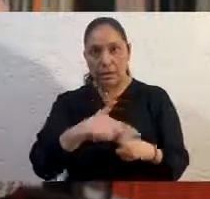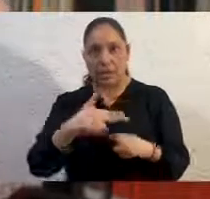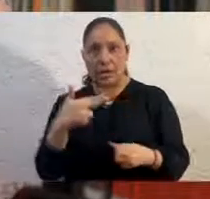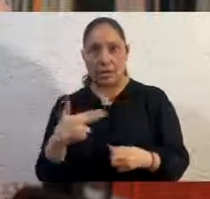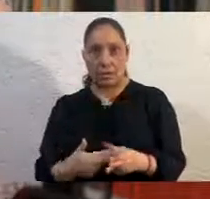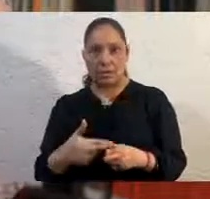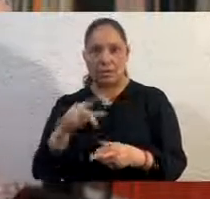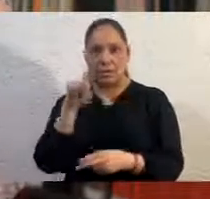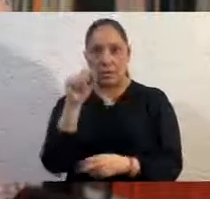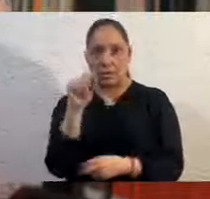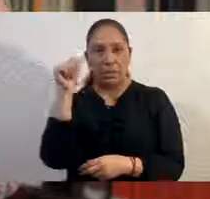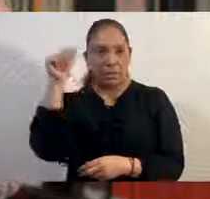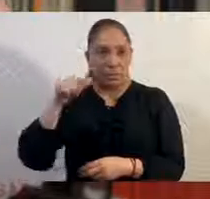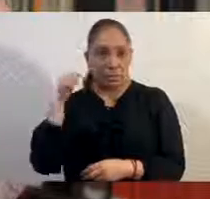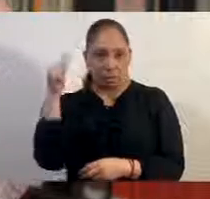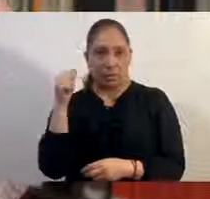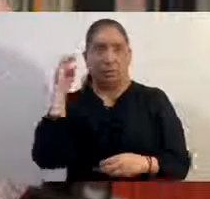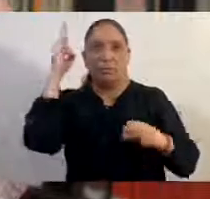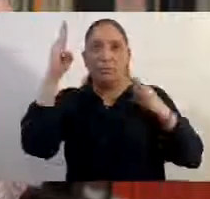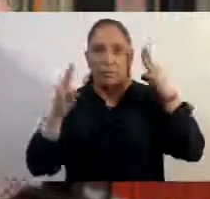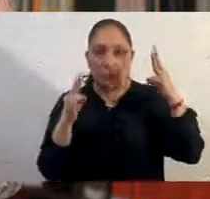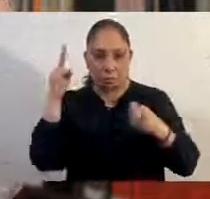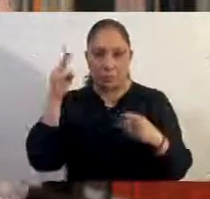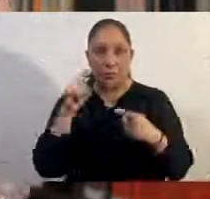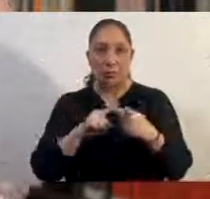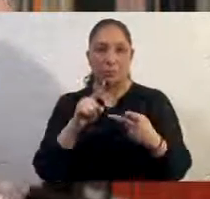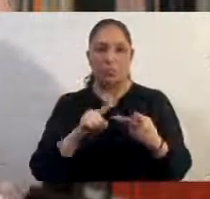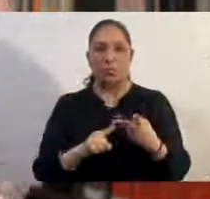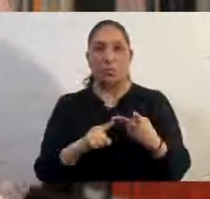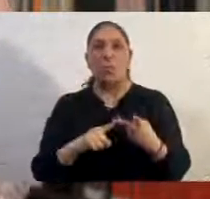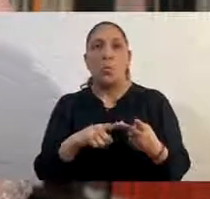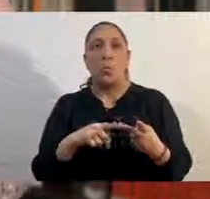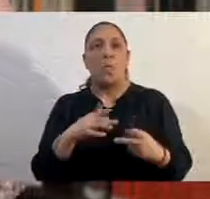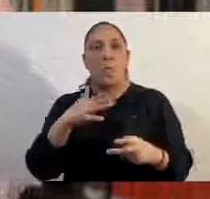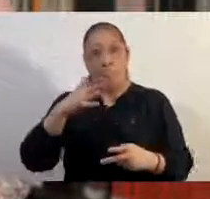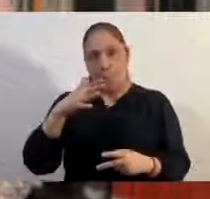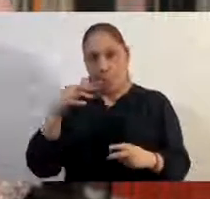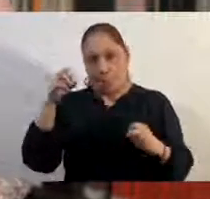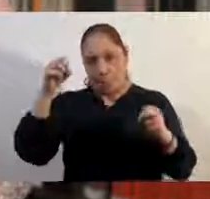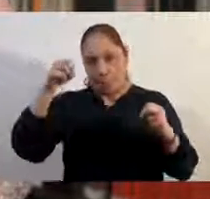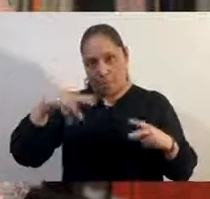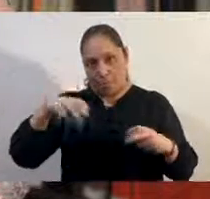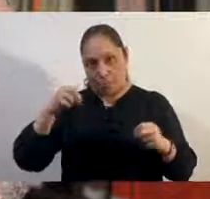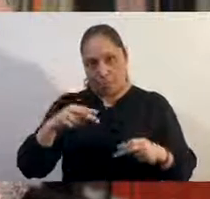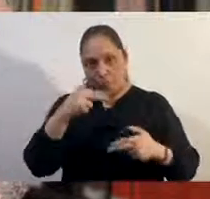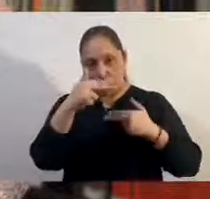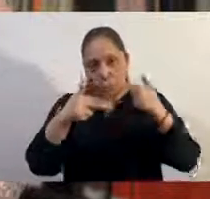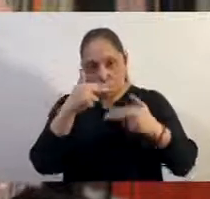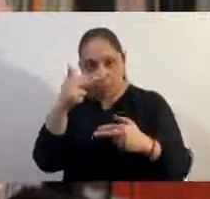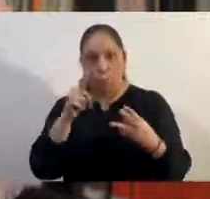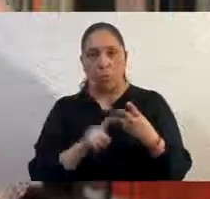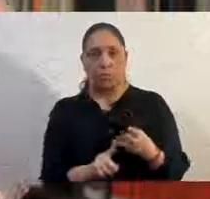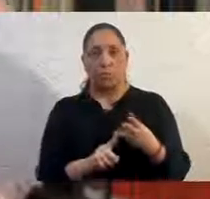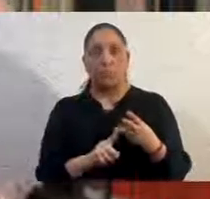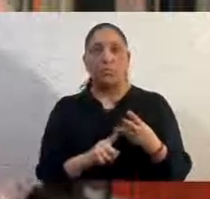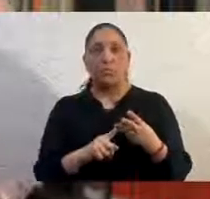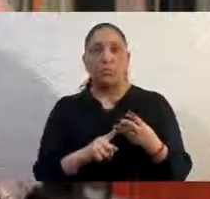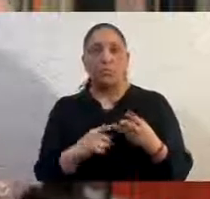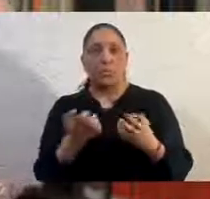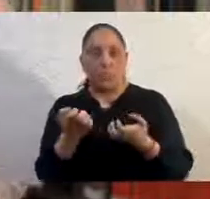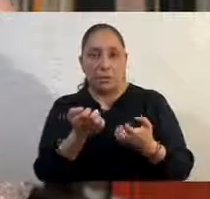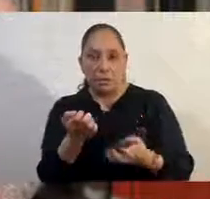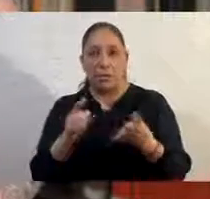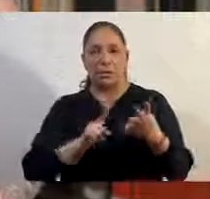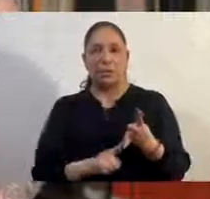museos, baños de vapor, gimnasios, reuniones en centros de culto, cines y teatros,